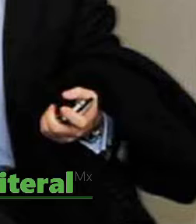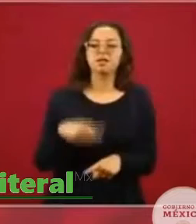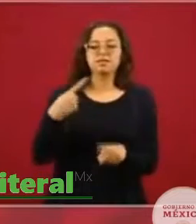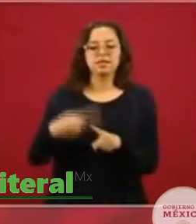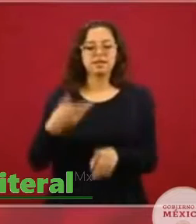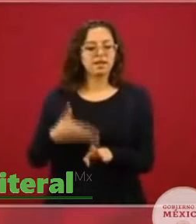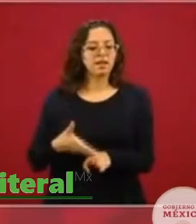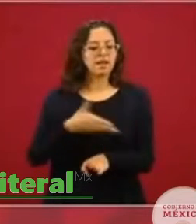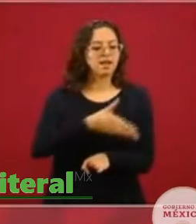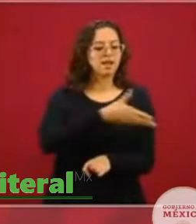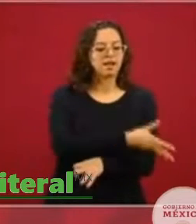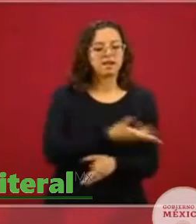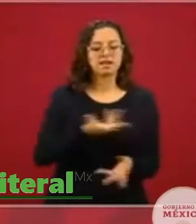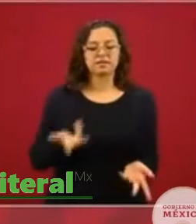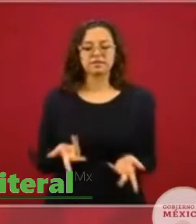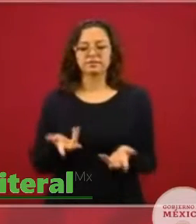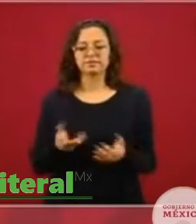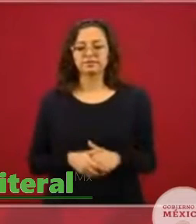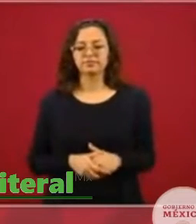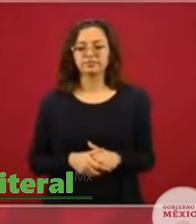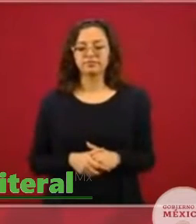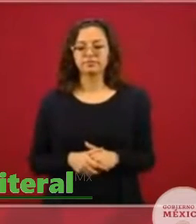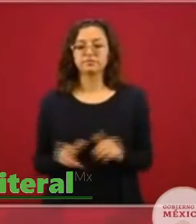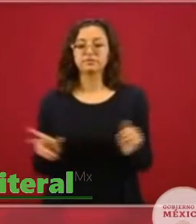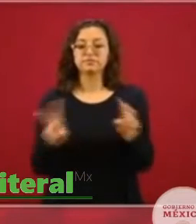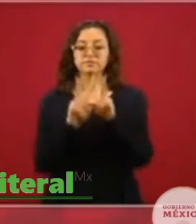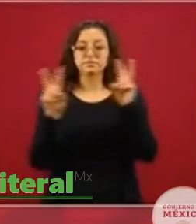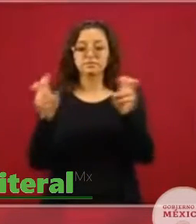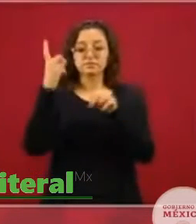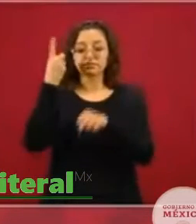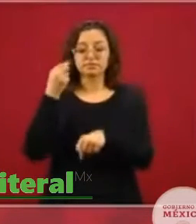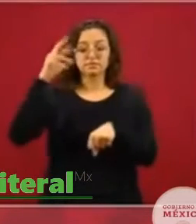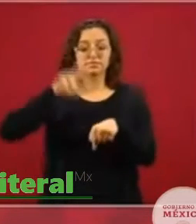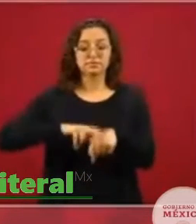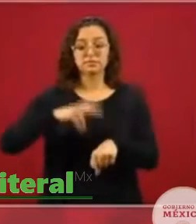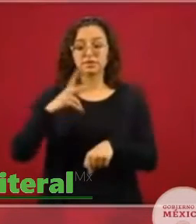El caso del director de Pemex,